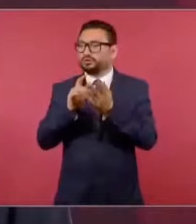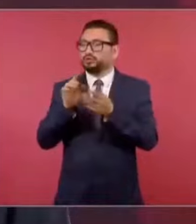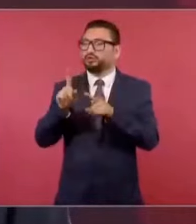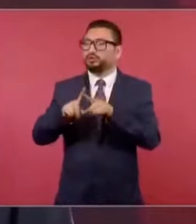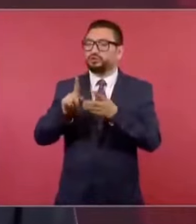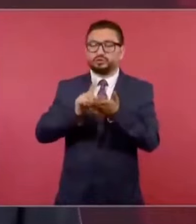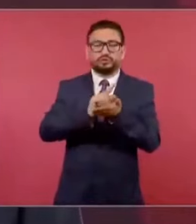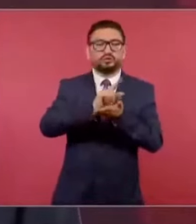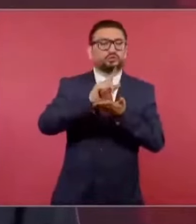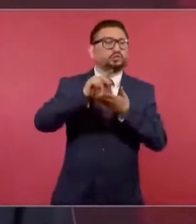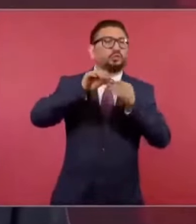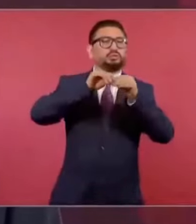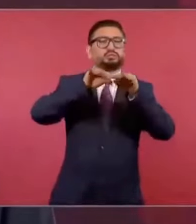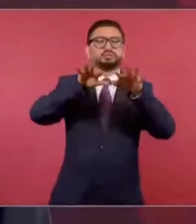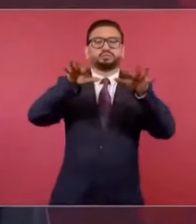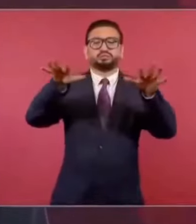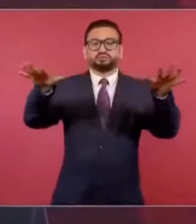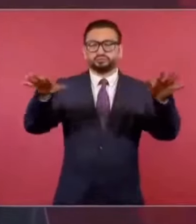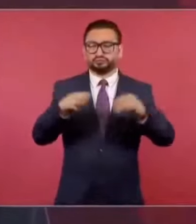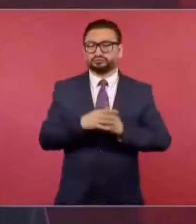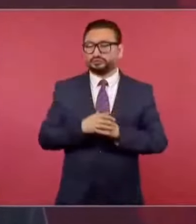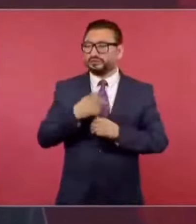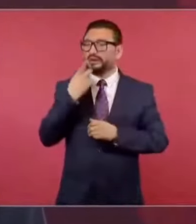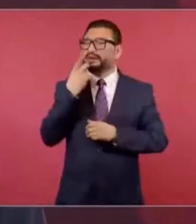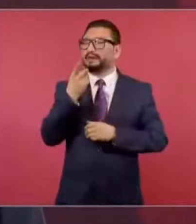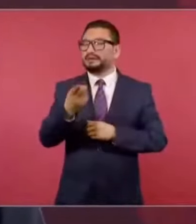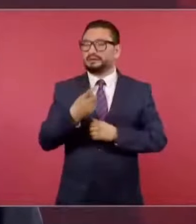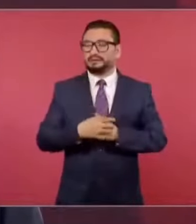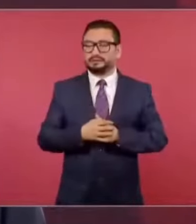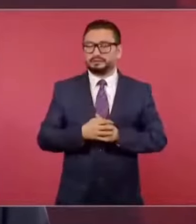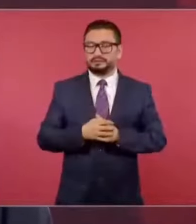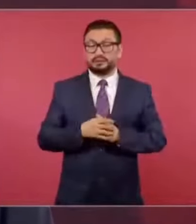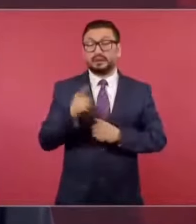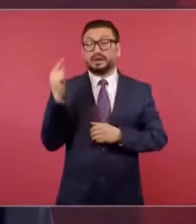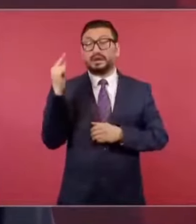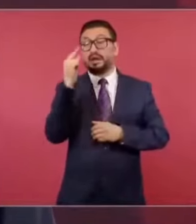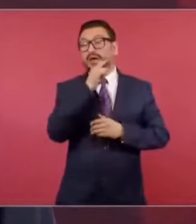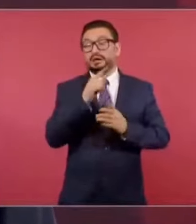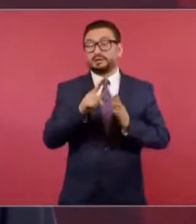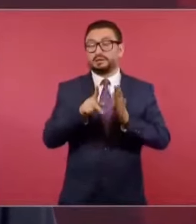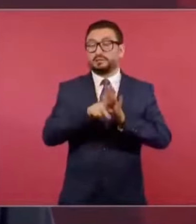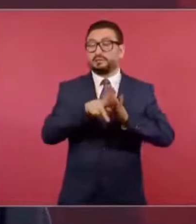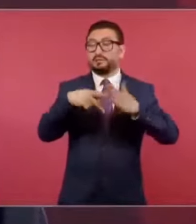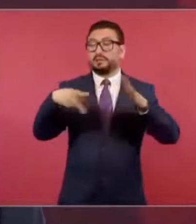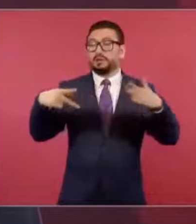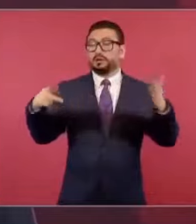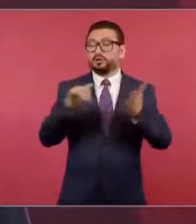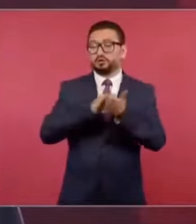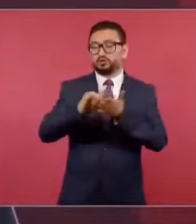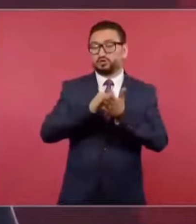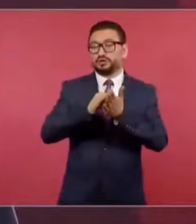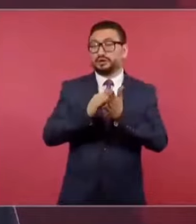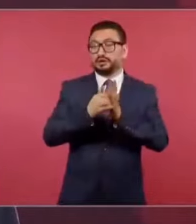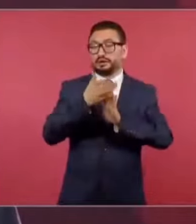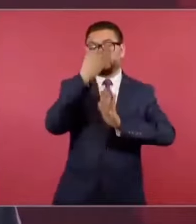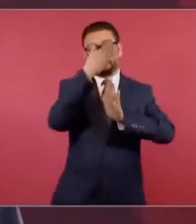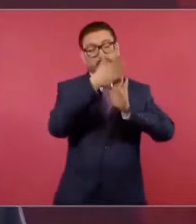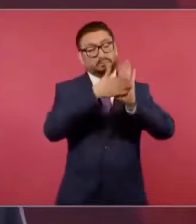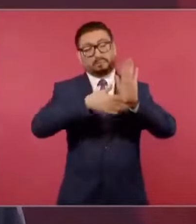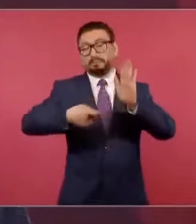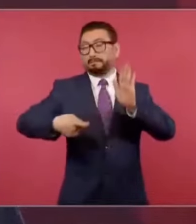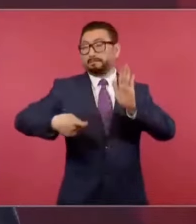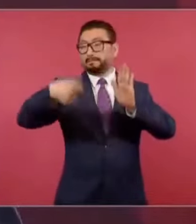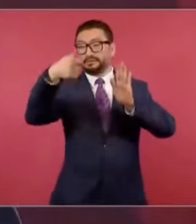diciendo el New York Times en su primera plana,